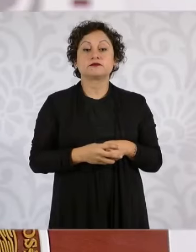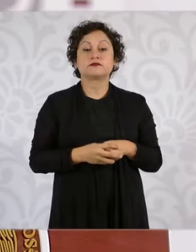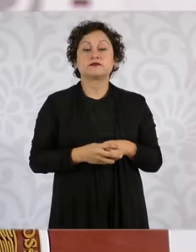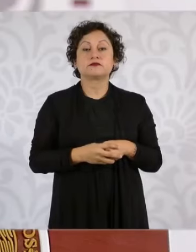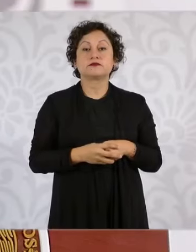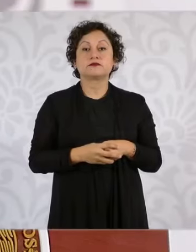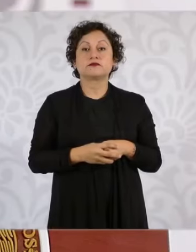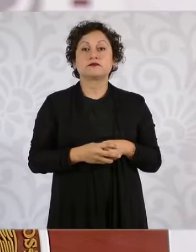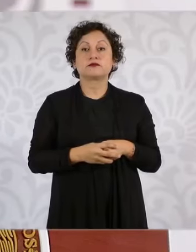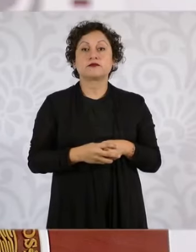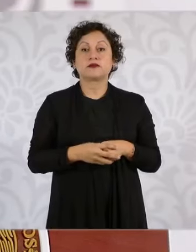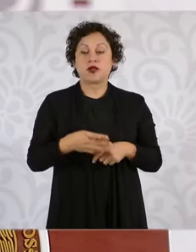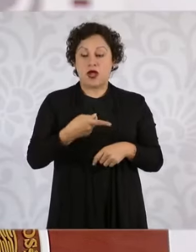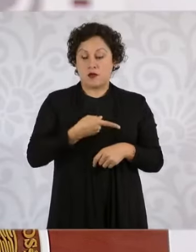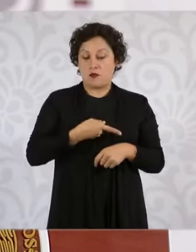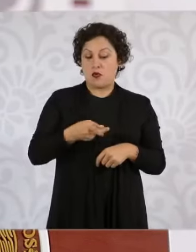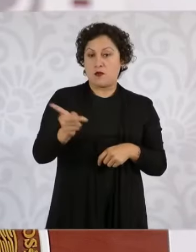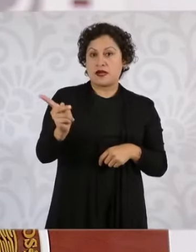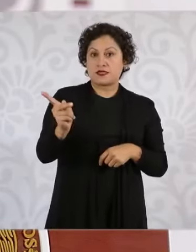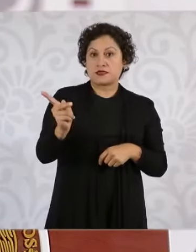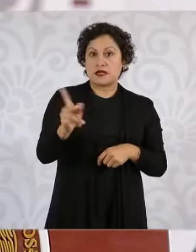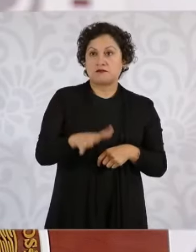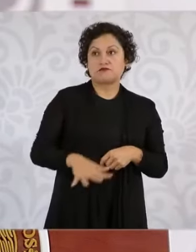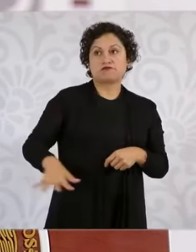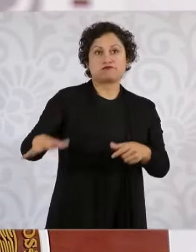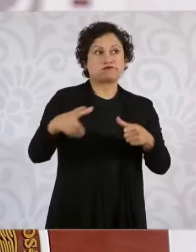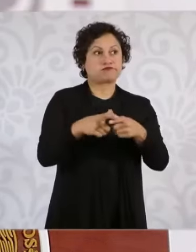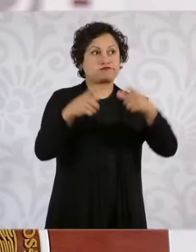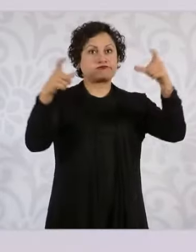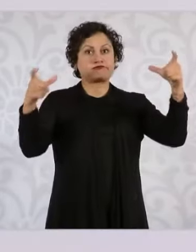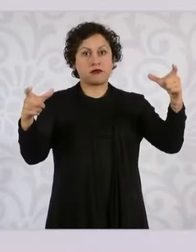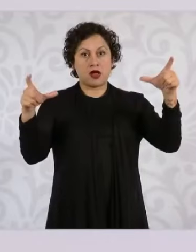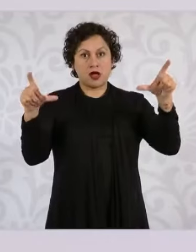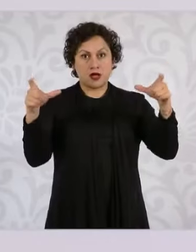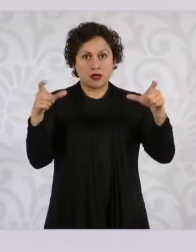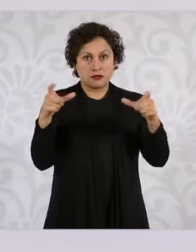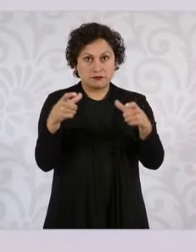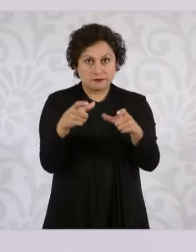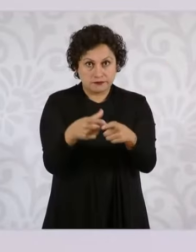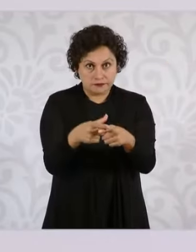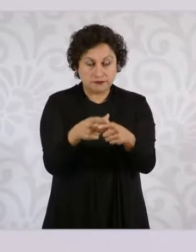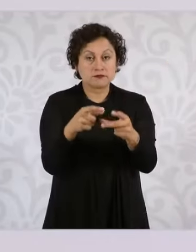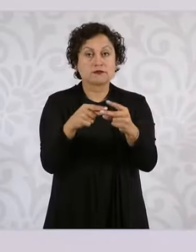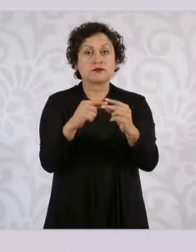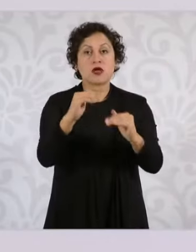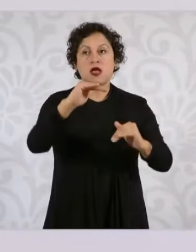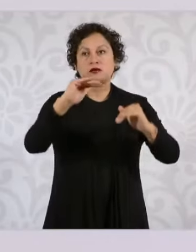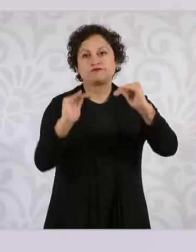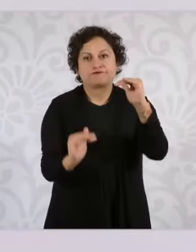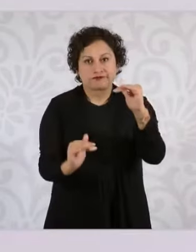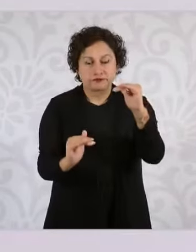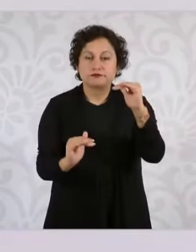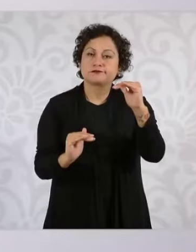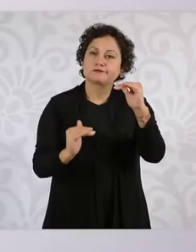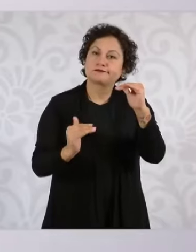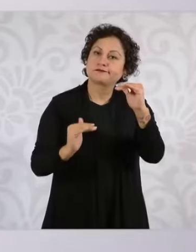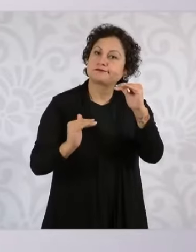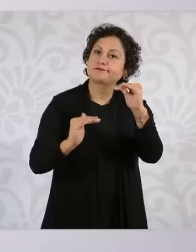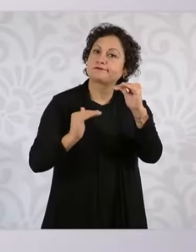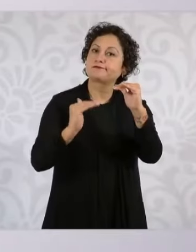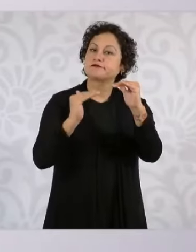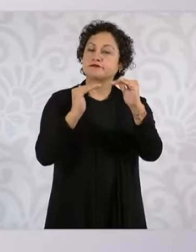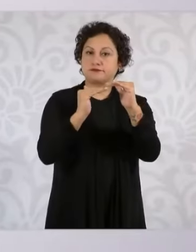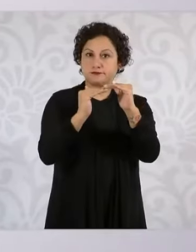Disminuir la pobreza, las desigualdades y generar bienestar